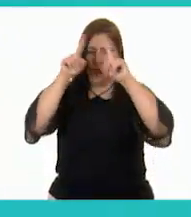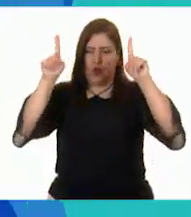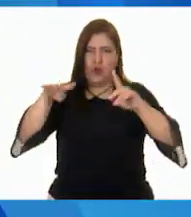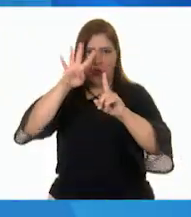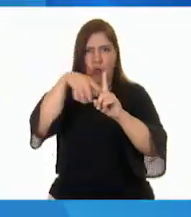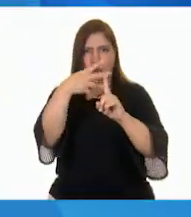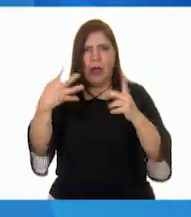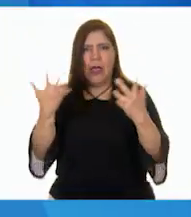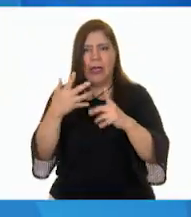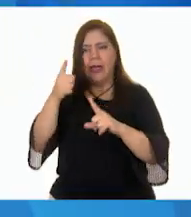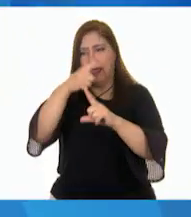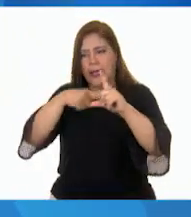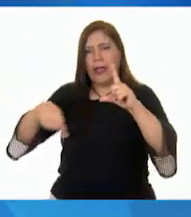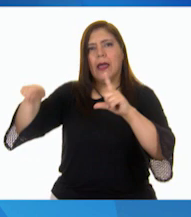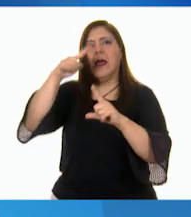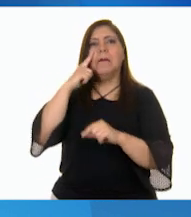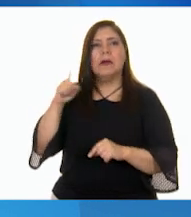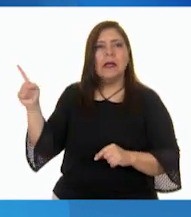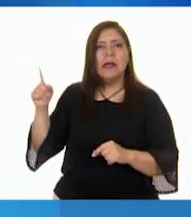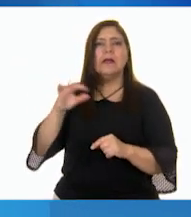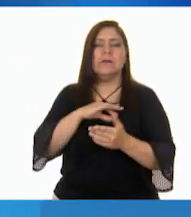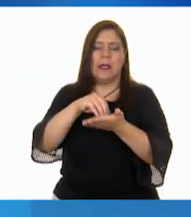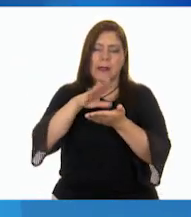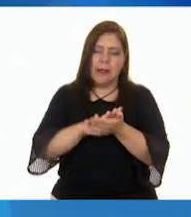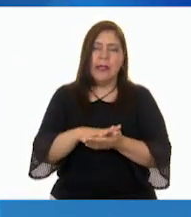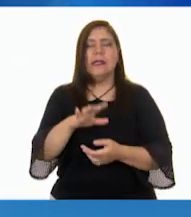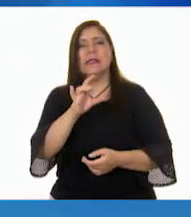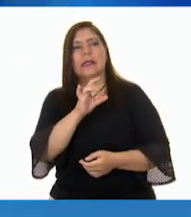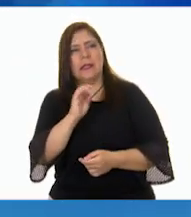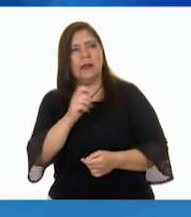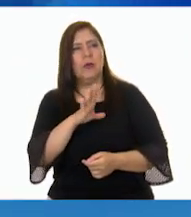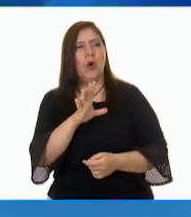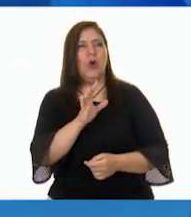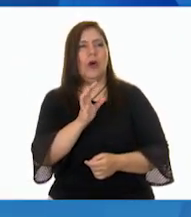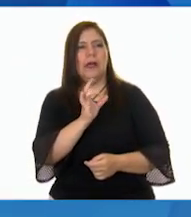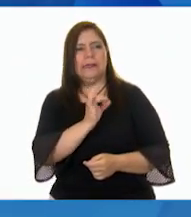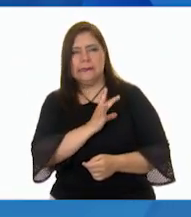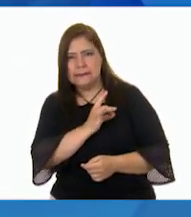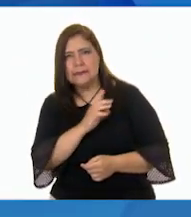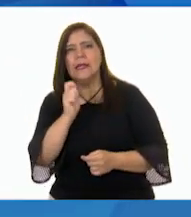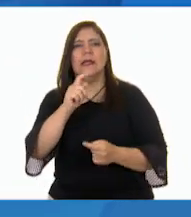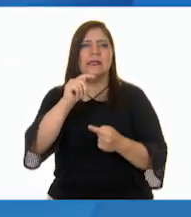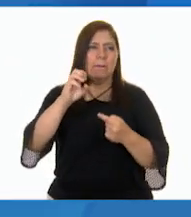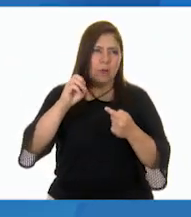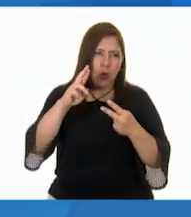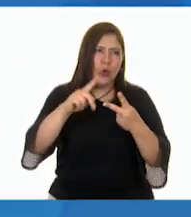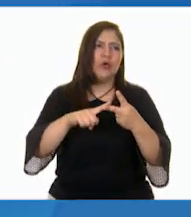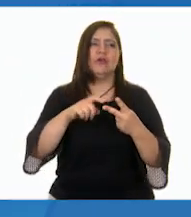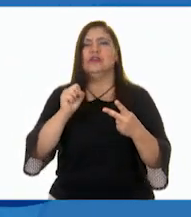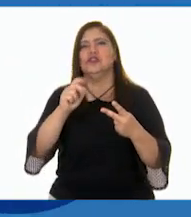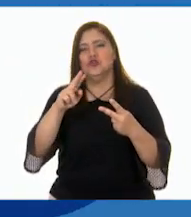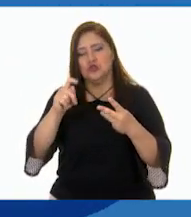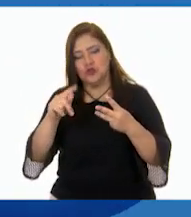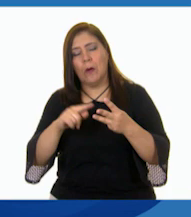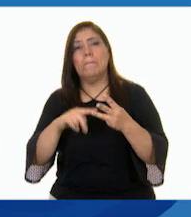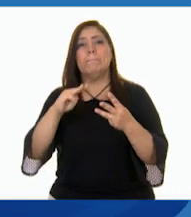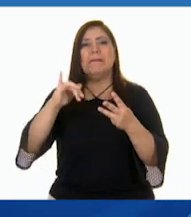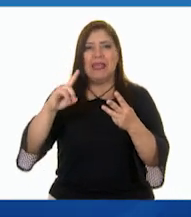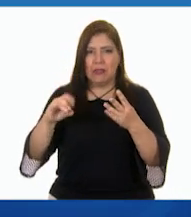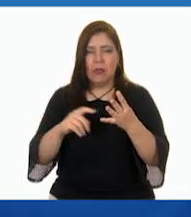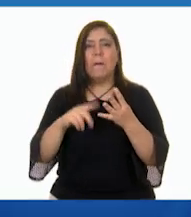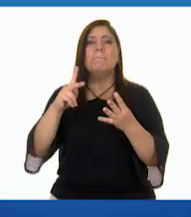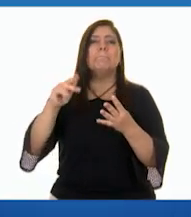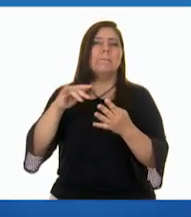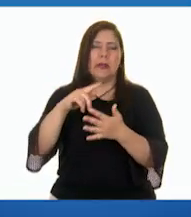El temor, el susto, el miedo, el horror y el pánico. Y una vez que tengan la tabla, deben